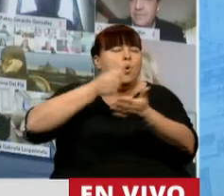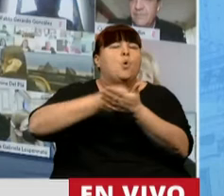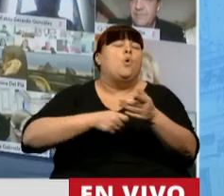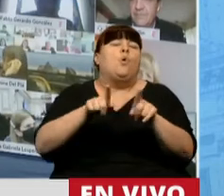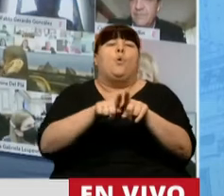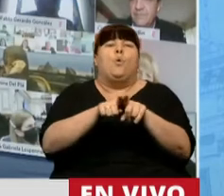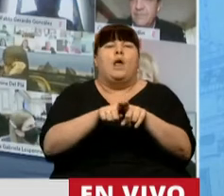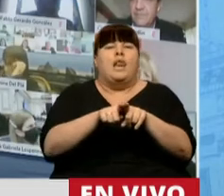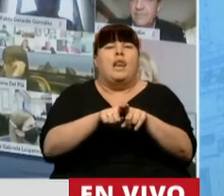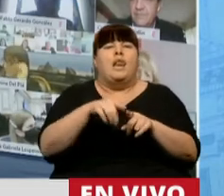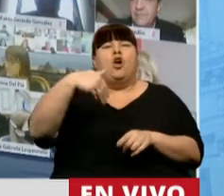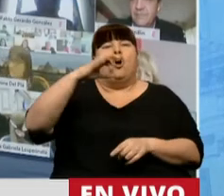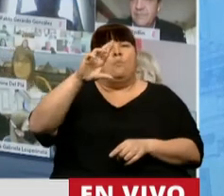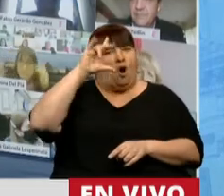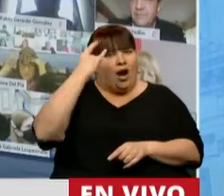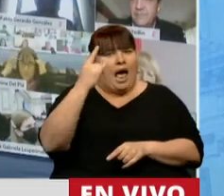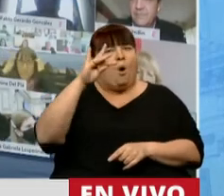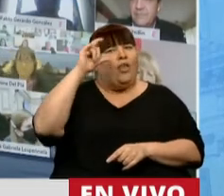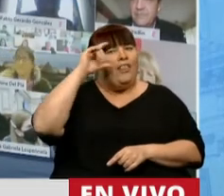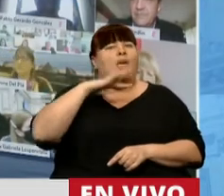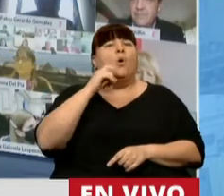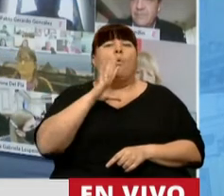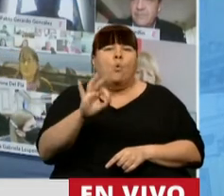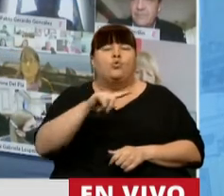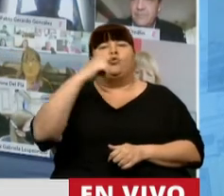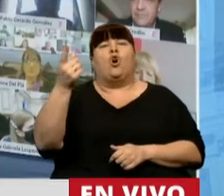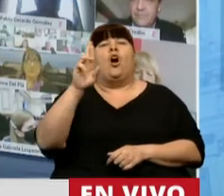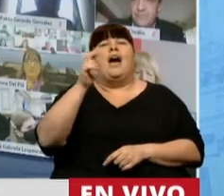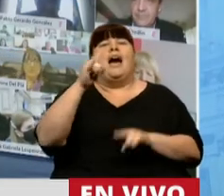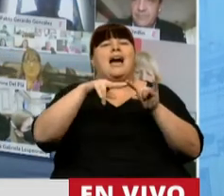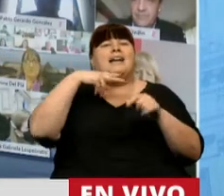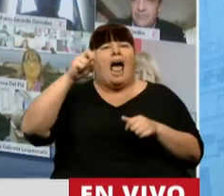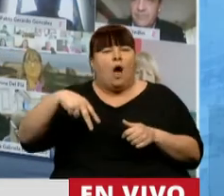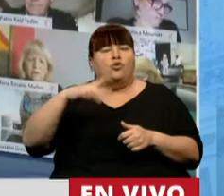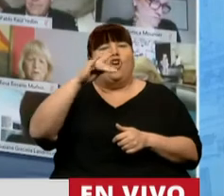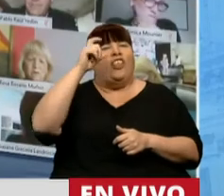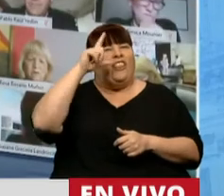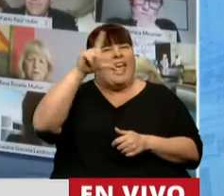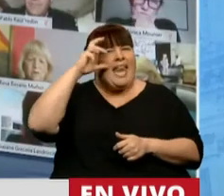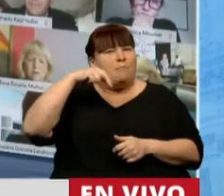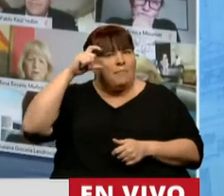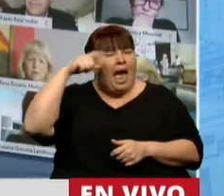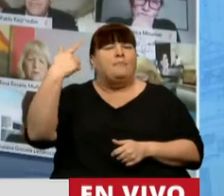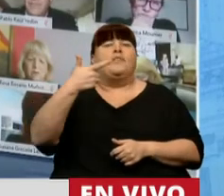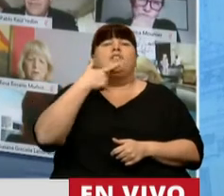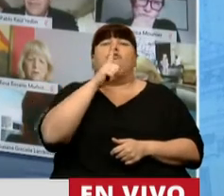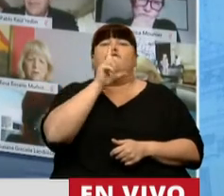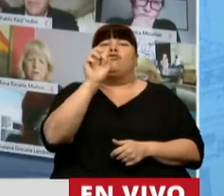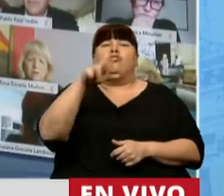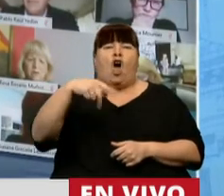como Alisa Moro de Justo, como Elvira Rawson de Lepiane, como Alfonsina Storni.